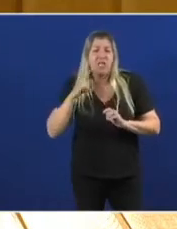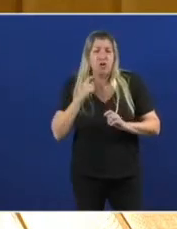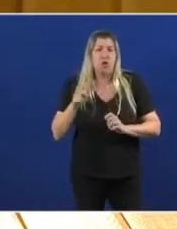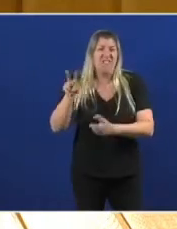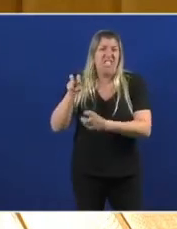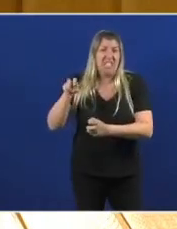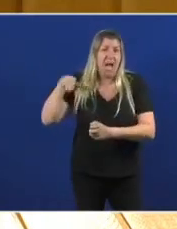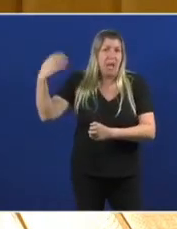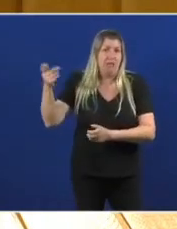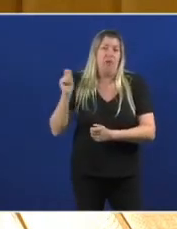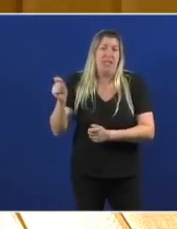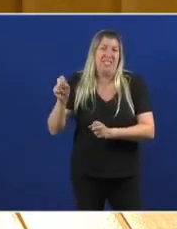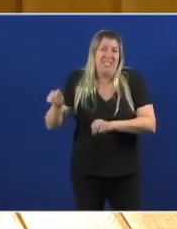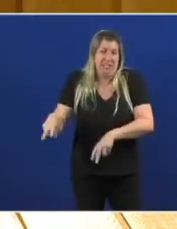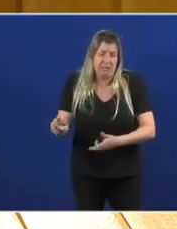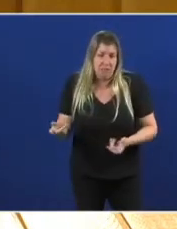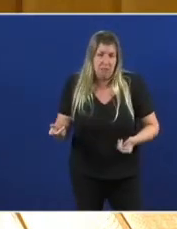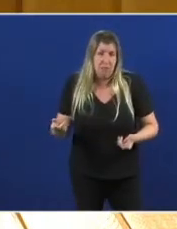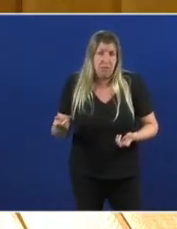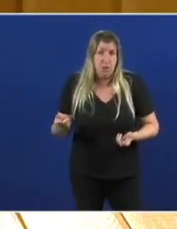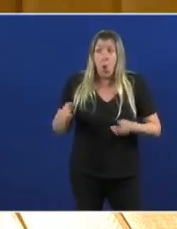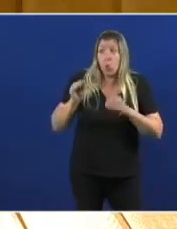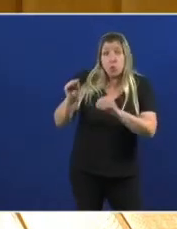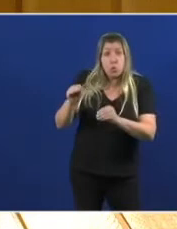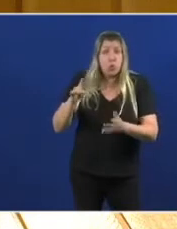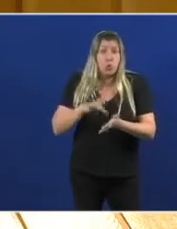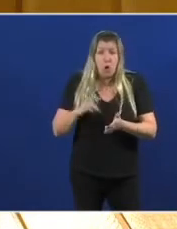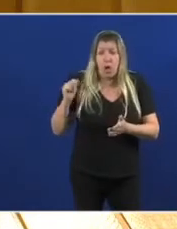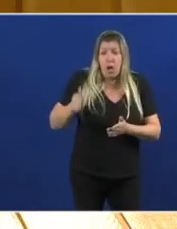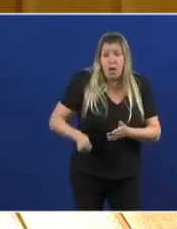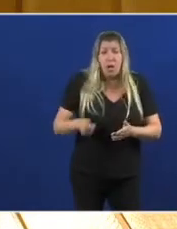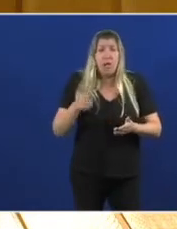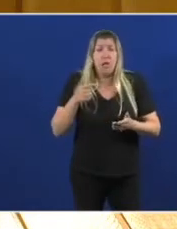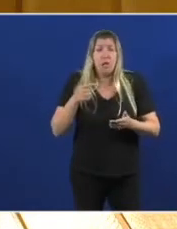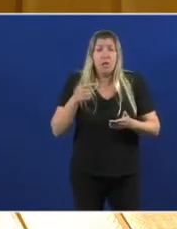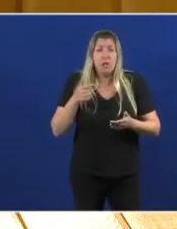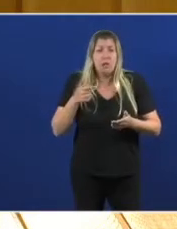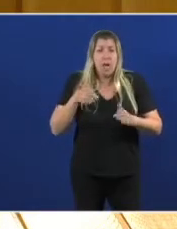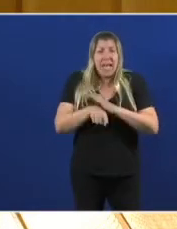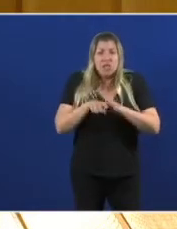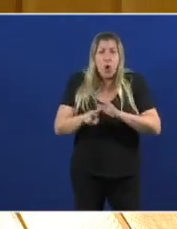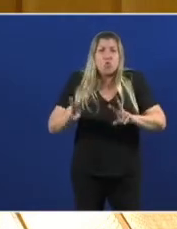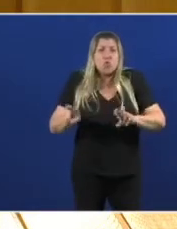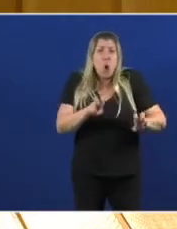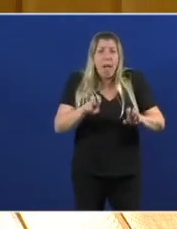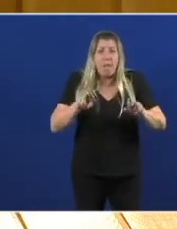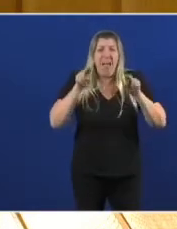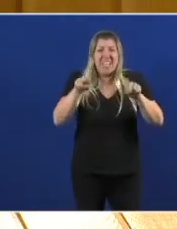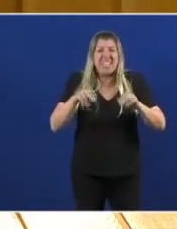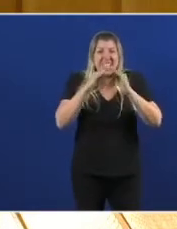Como presidente Do goberno Non puxo en marcha Ni unha só Residencia pública Eso sí Nada máis chegar